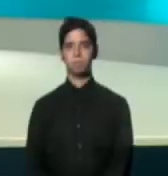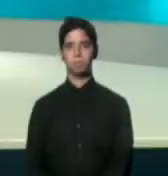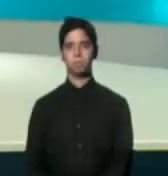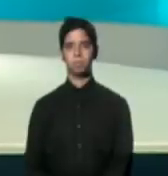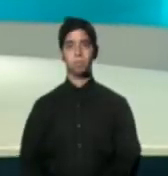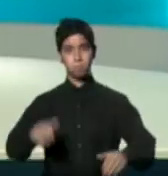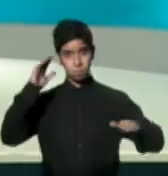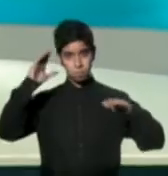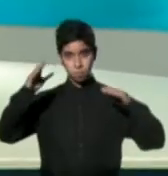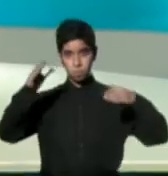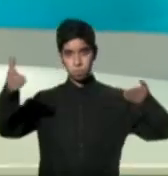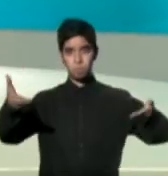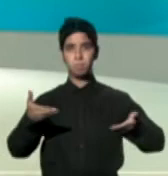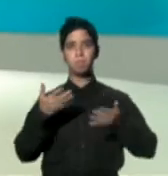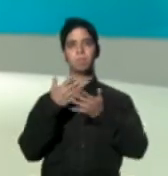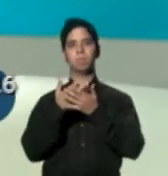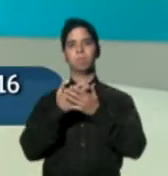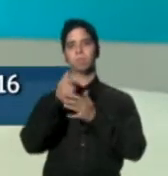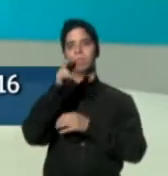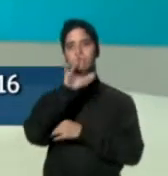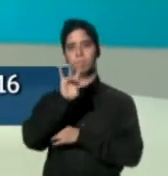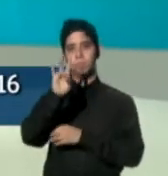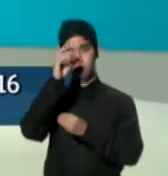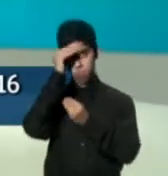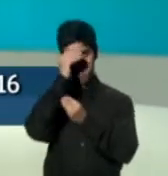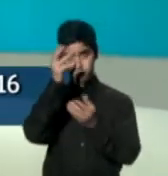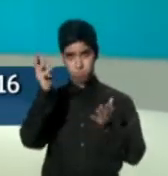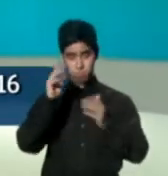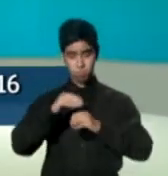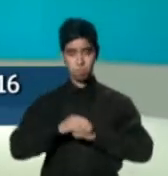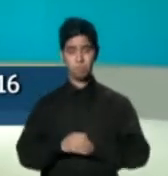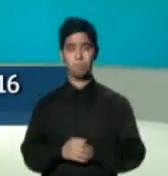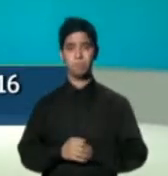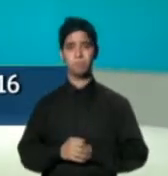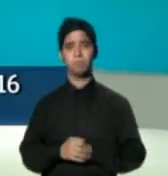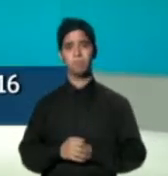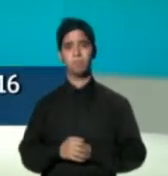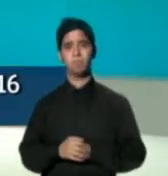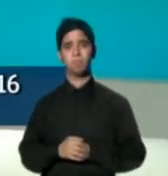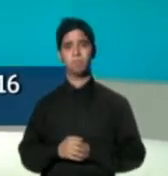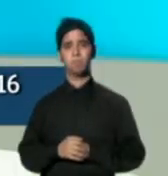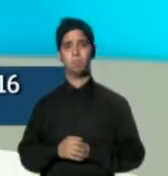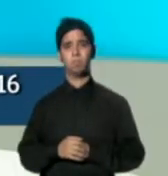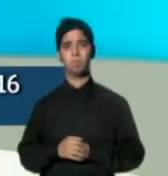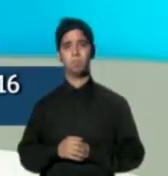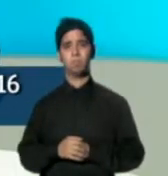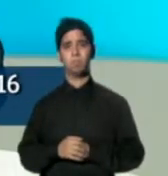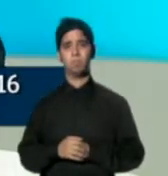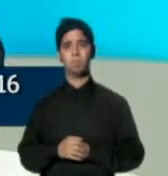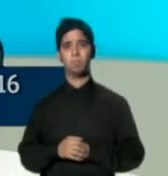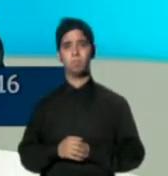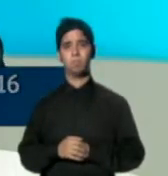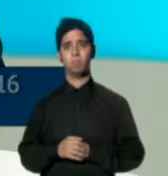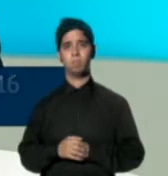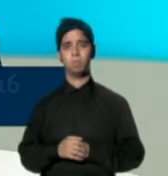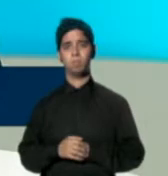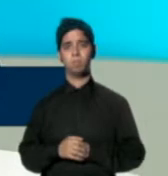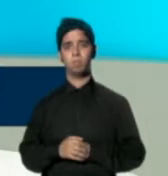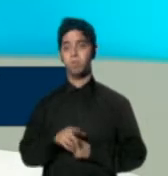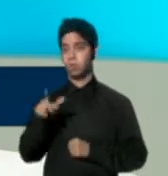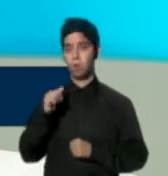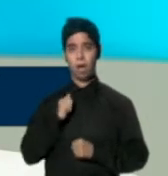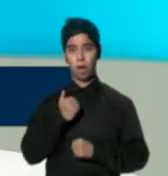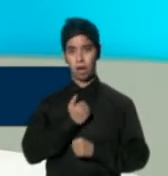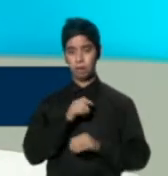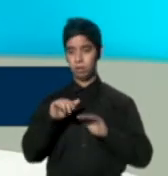Hola, tal? Bienvenidos a Noticias 24-7. De inmediato pasamos a las informaciones. La Asociación de Alcaldes